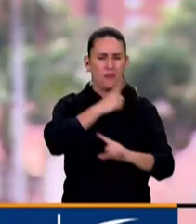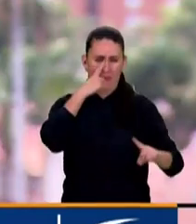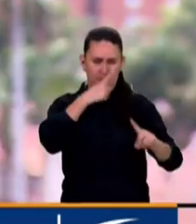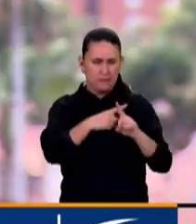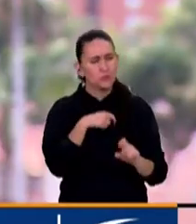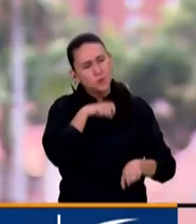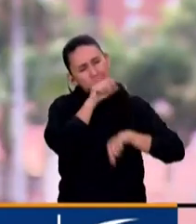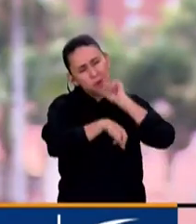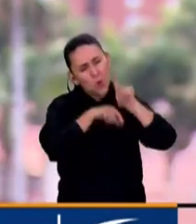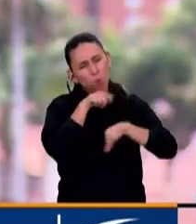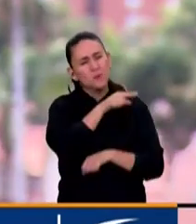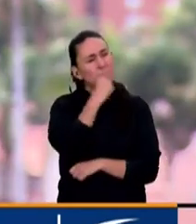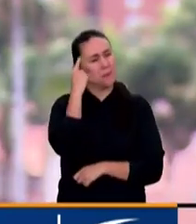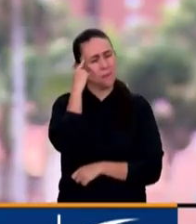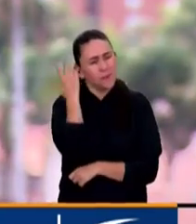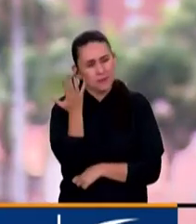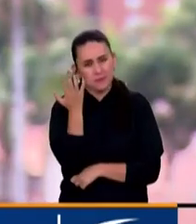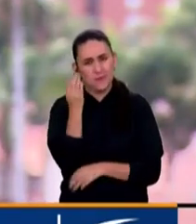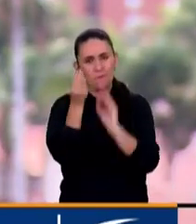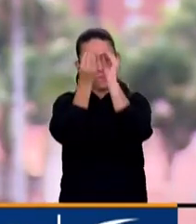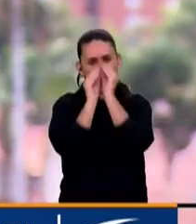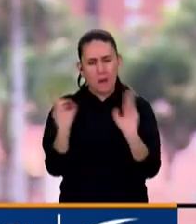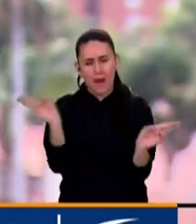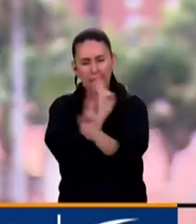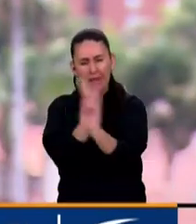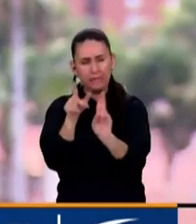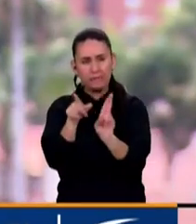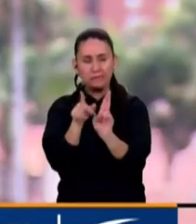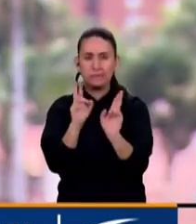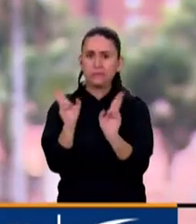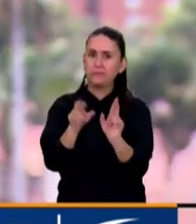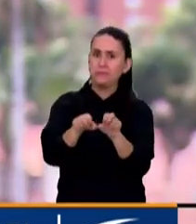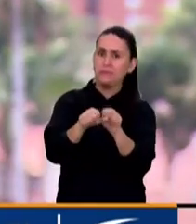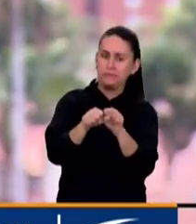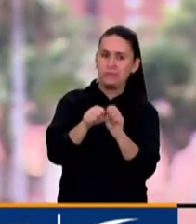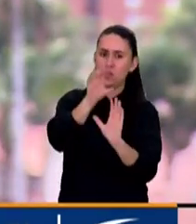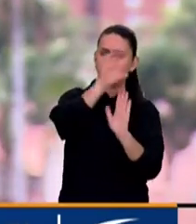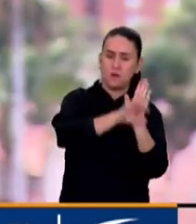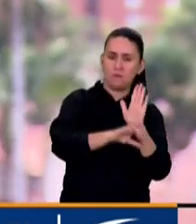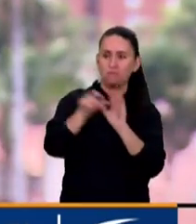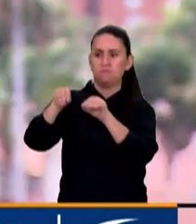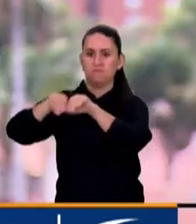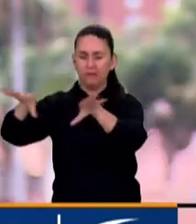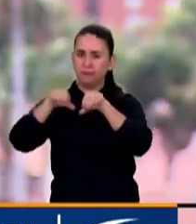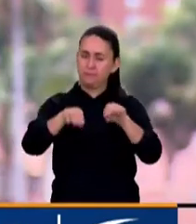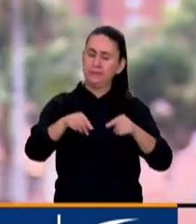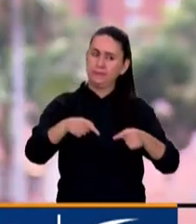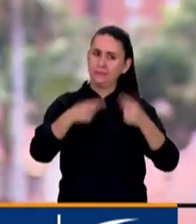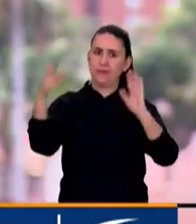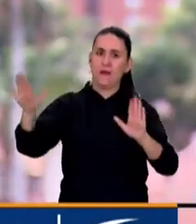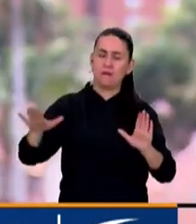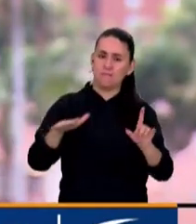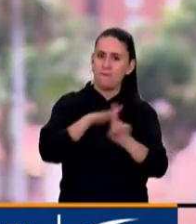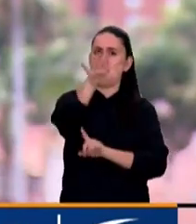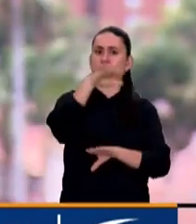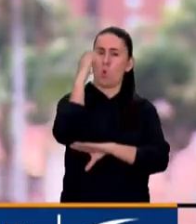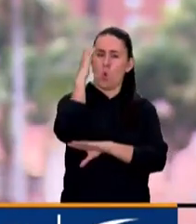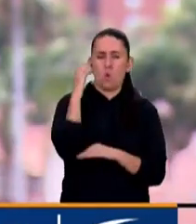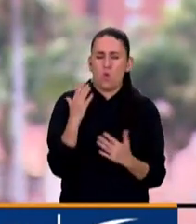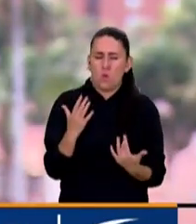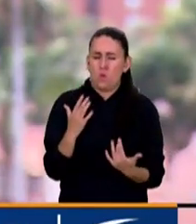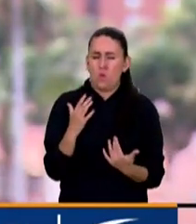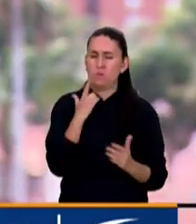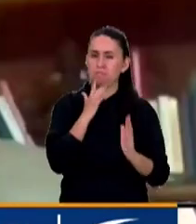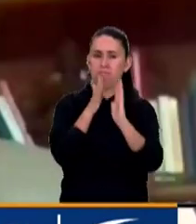Les preguntamos sobre los términos y las consecuencias que estas comunicaciones pueden traer para el país. Esto fue lo que dijeron a Noticias